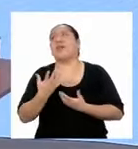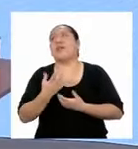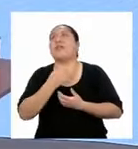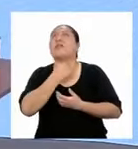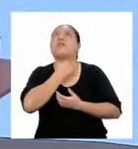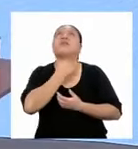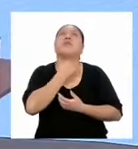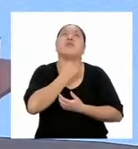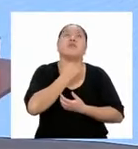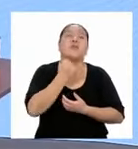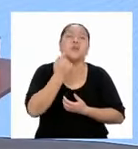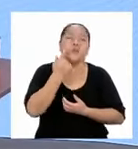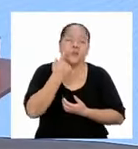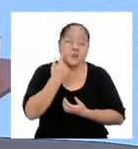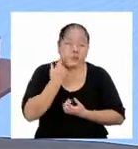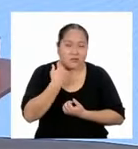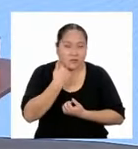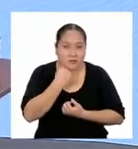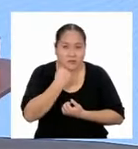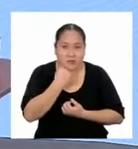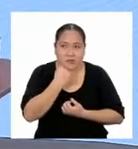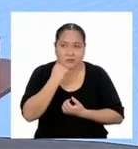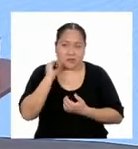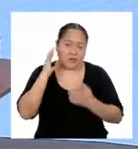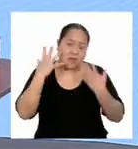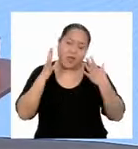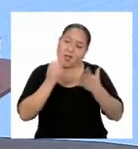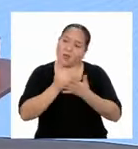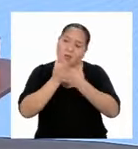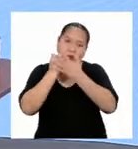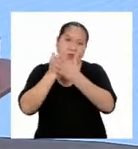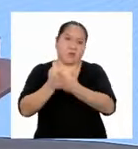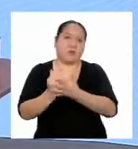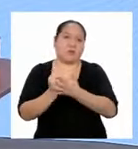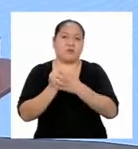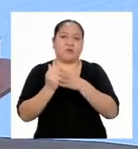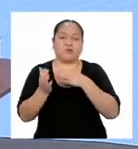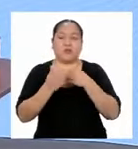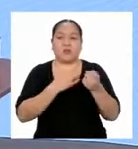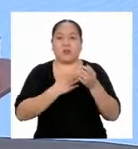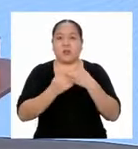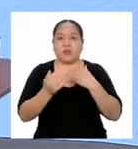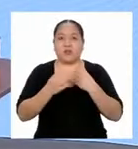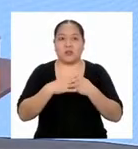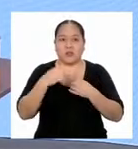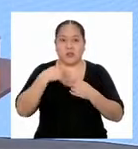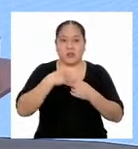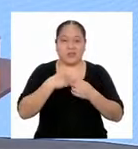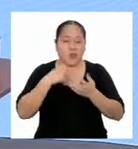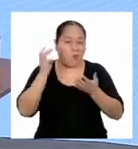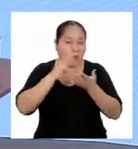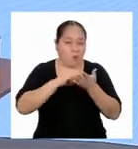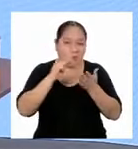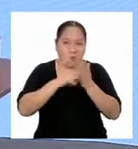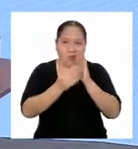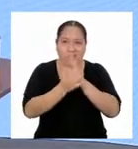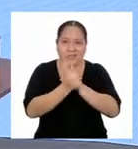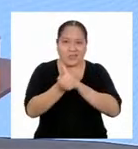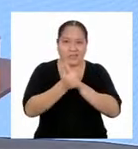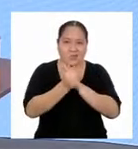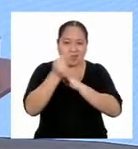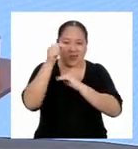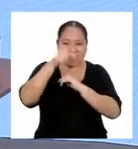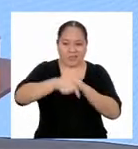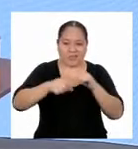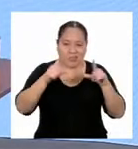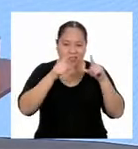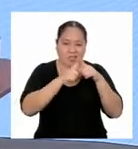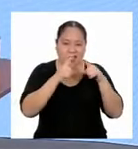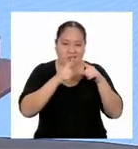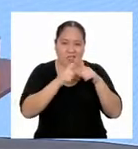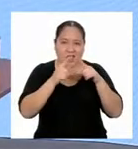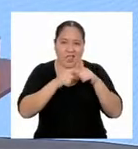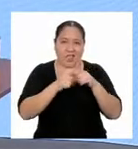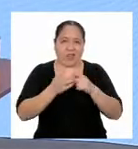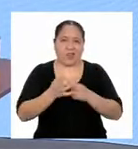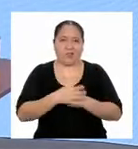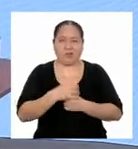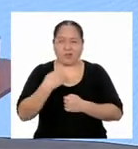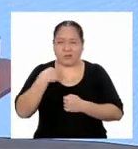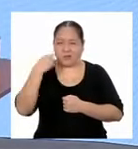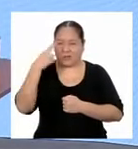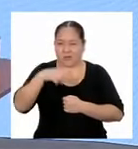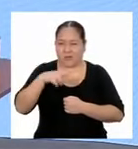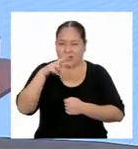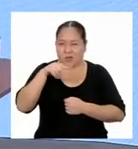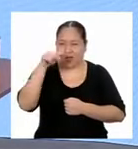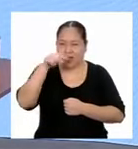abuelito. Bueno, tendré que ayudarlo nomás. Total, cada vez me estoy volviendo más experto en esto de los triángulos y por lo que